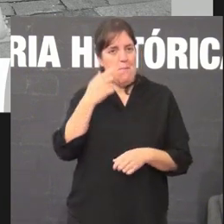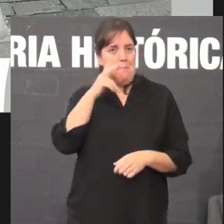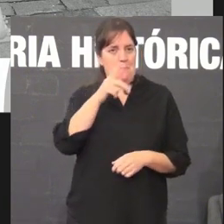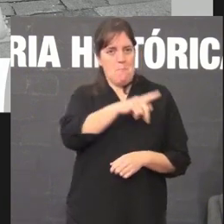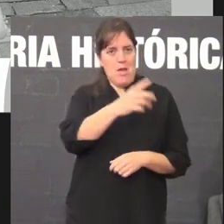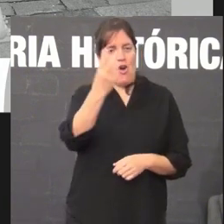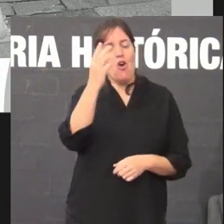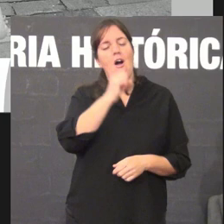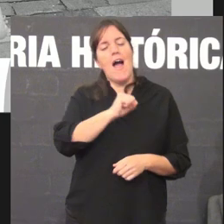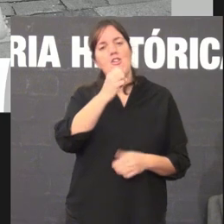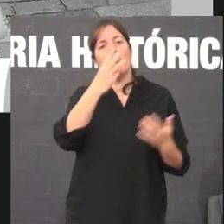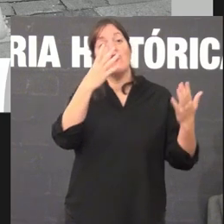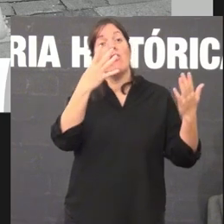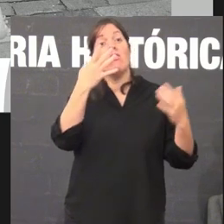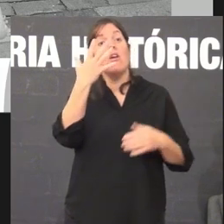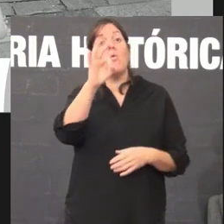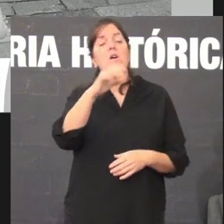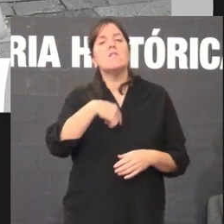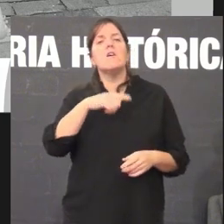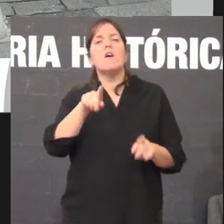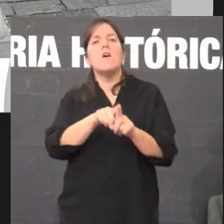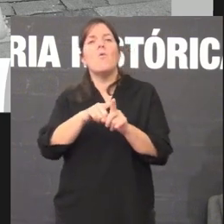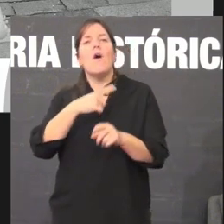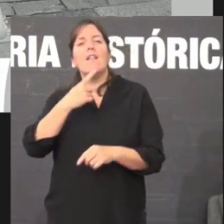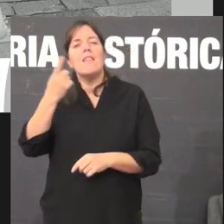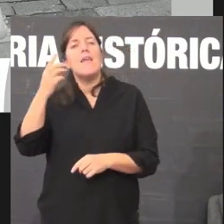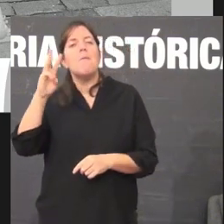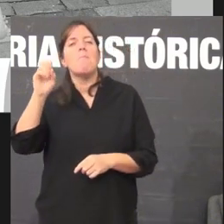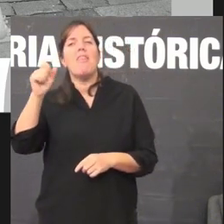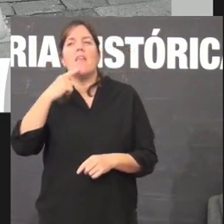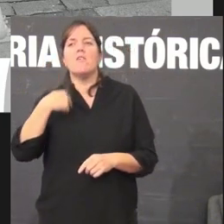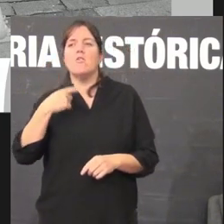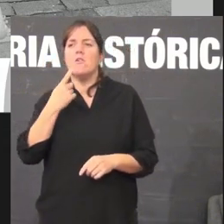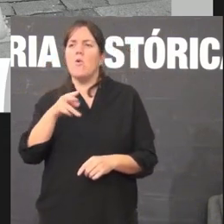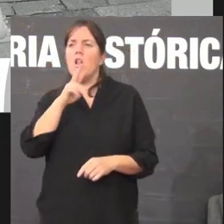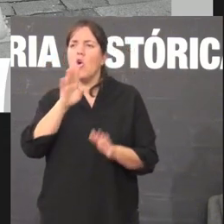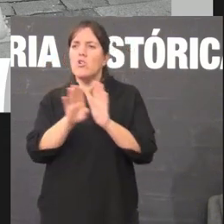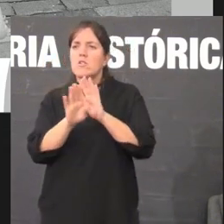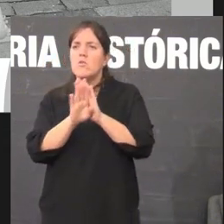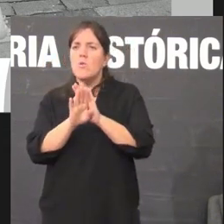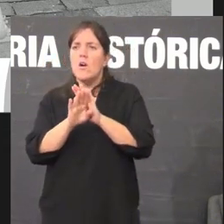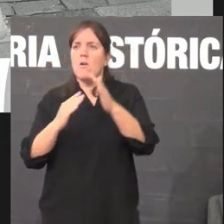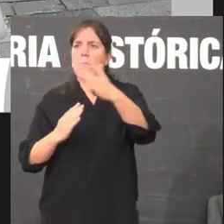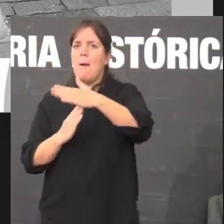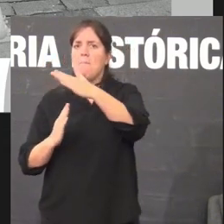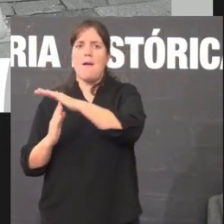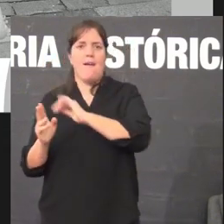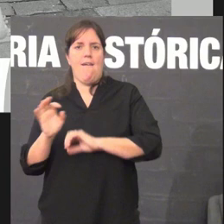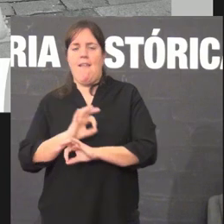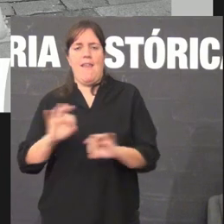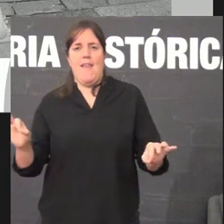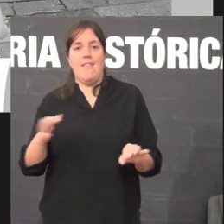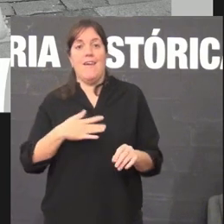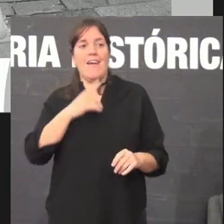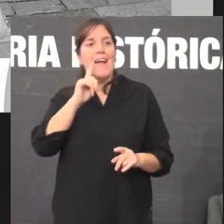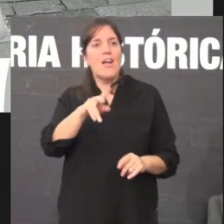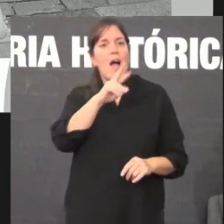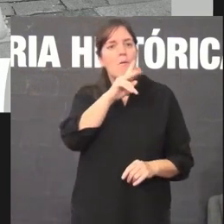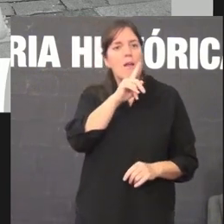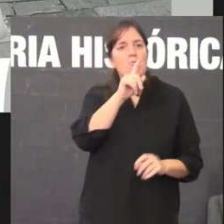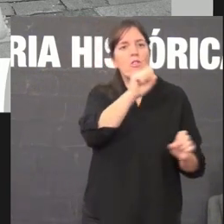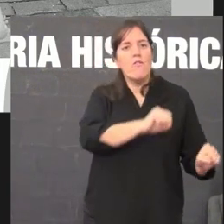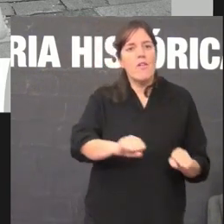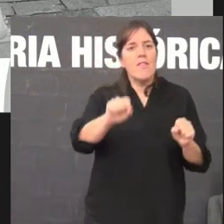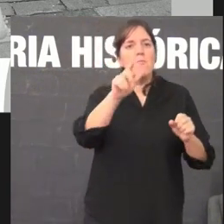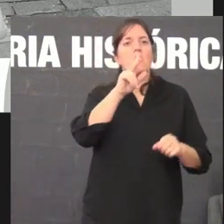é como se desatásemos a Terro Pedrallo que seguise falando que ninguén que o vai interromper cada vez que falamos defendemos o galego é como se